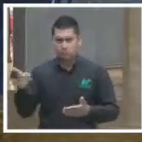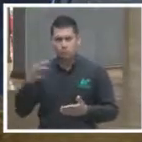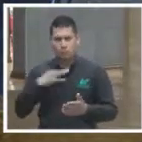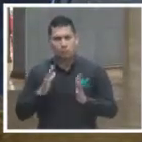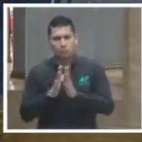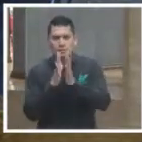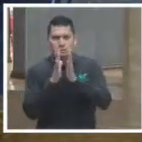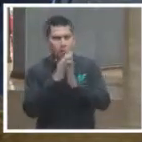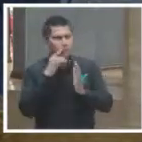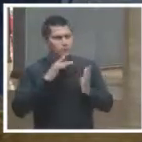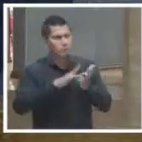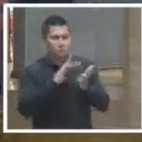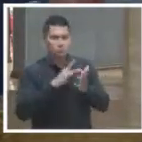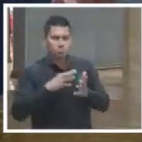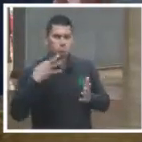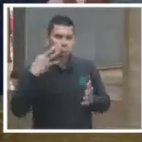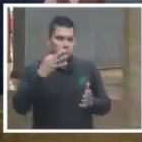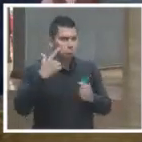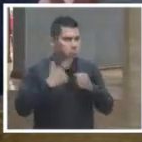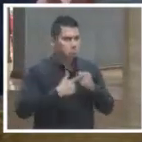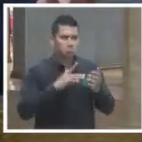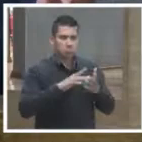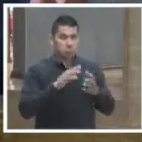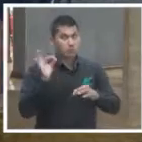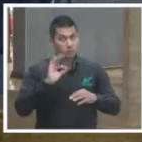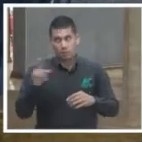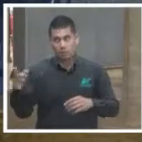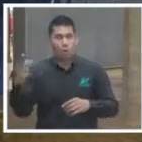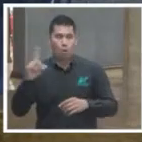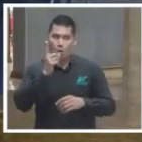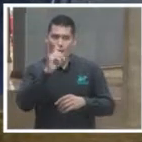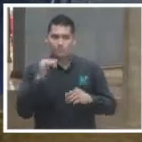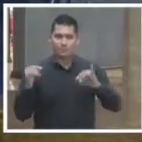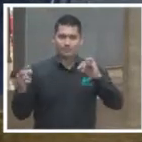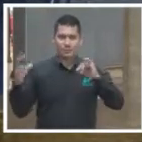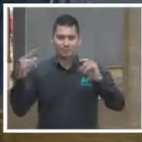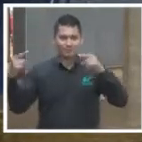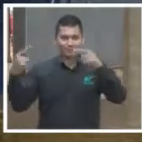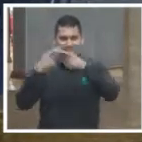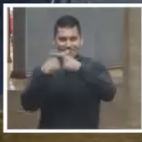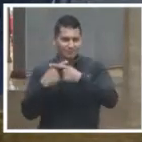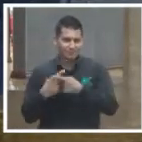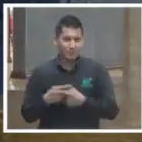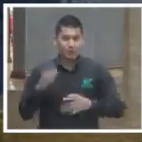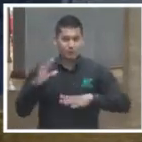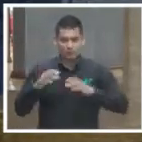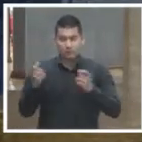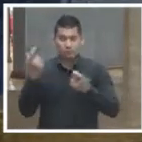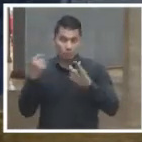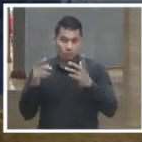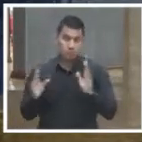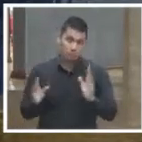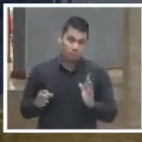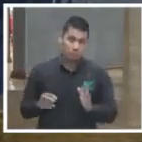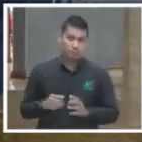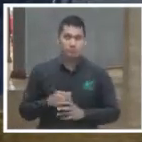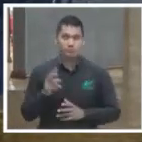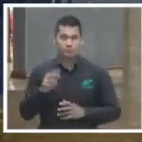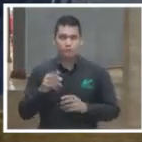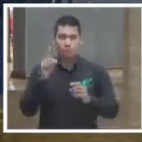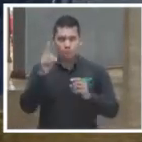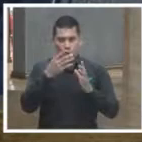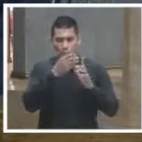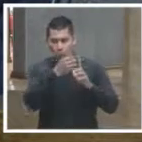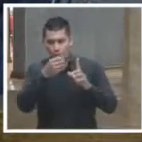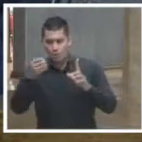si en ese sentido haya contradicciones, porque se supone que los antecedentes, los precedentes pues deben ir, pero en un mismo sentido,